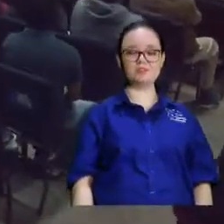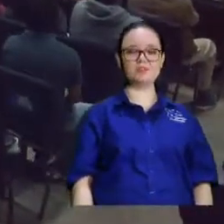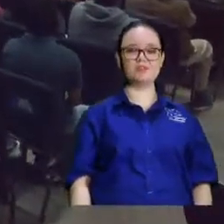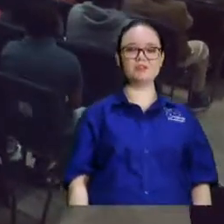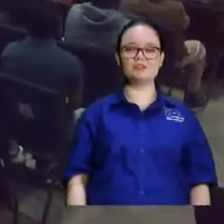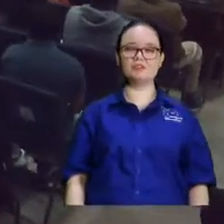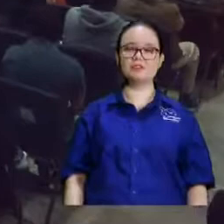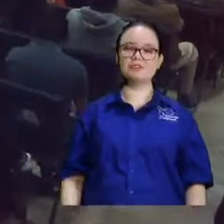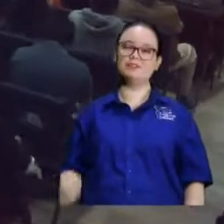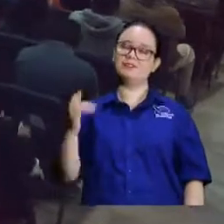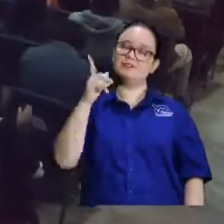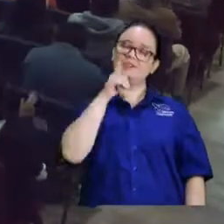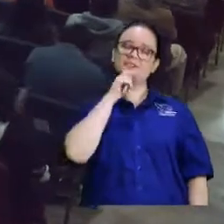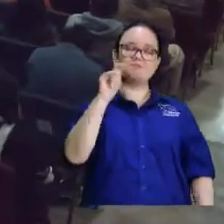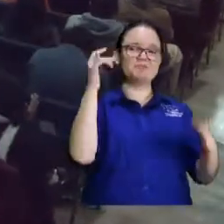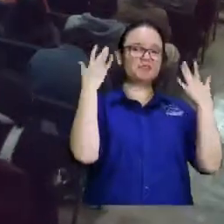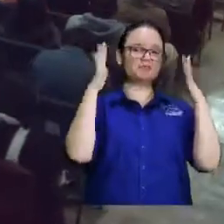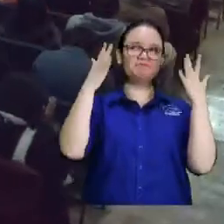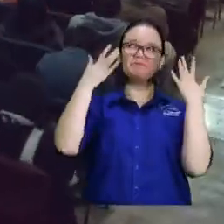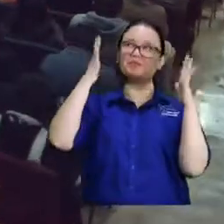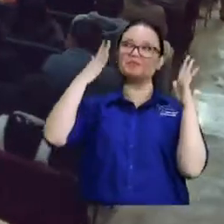mejor dale un aplauso al Rey Bendito